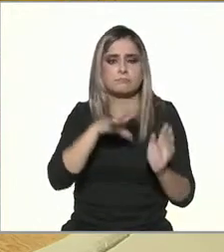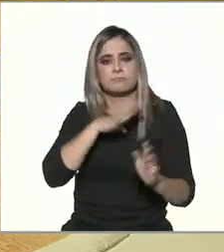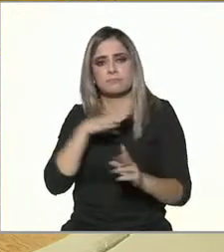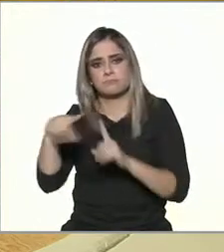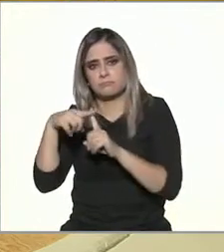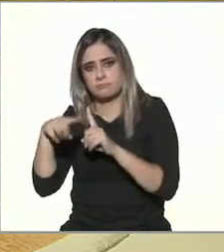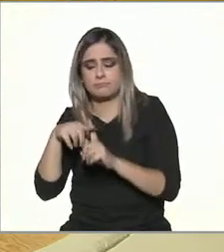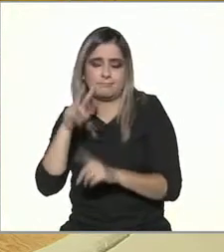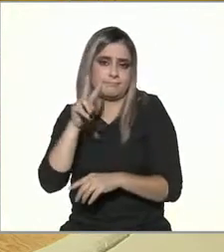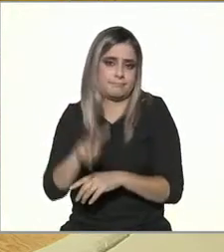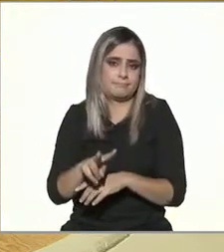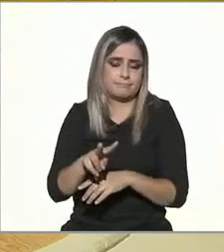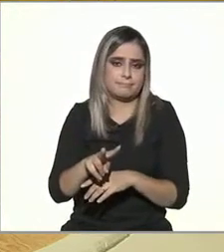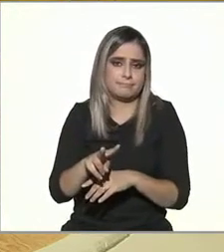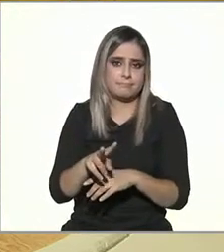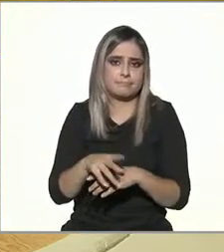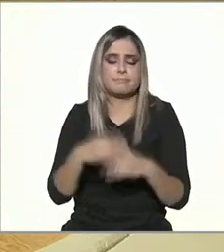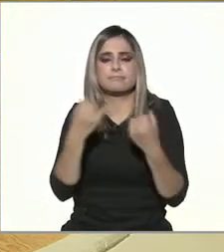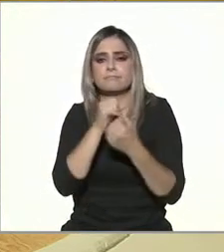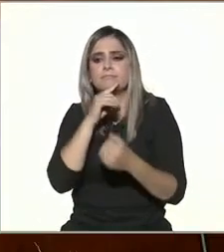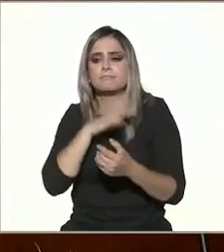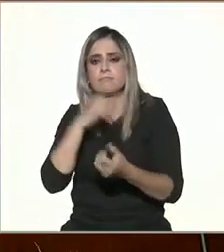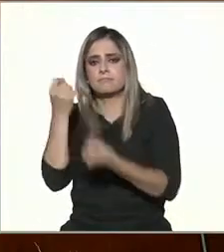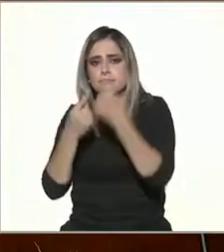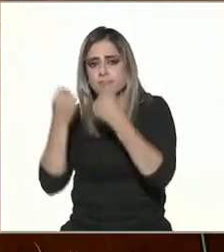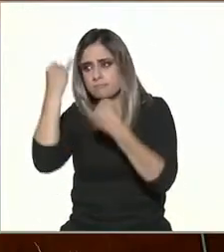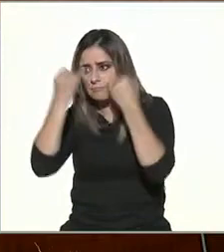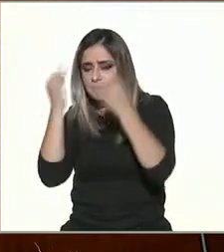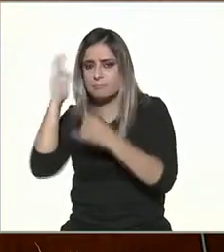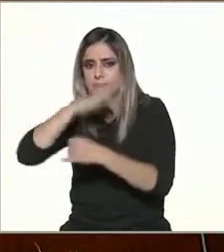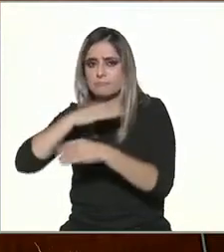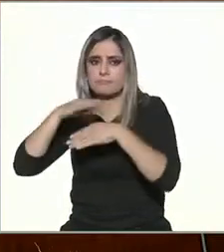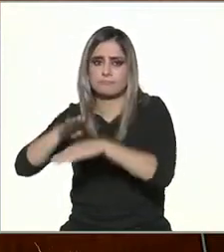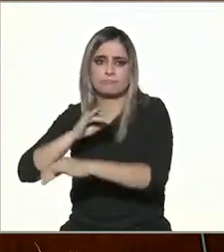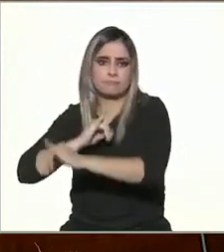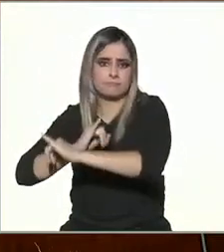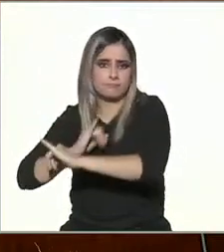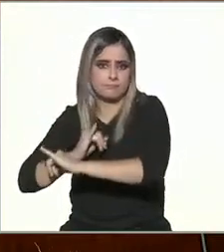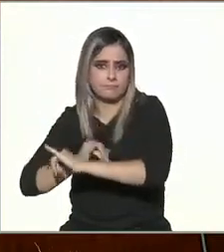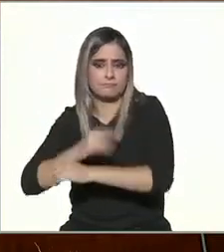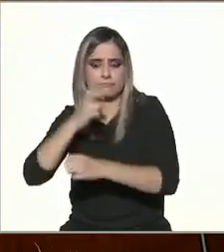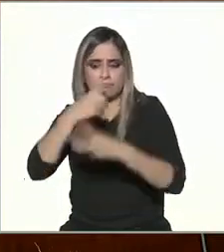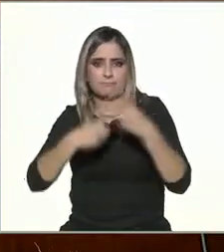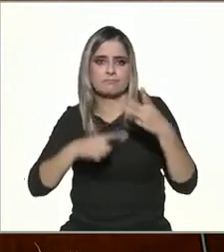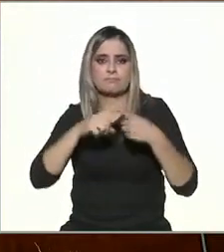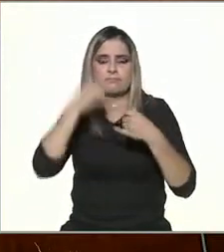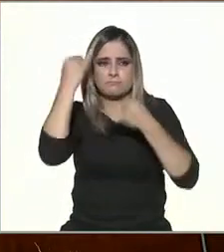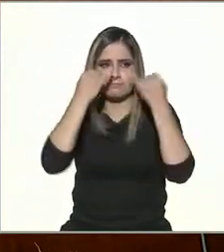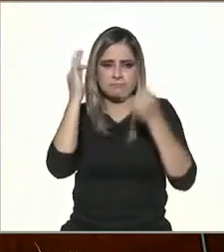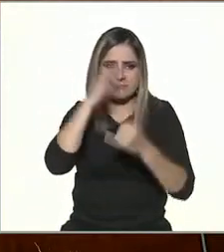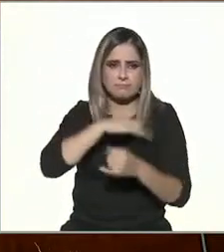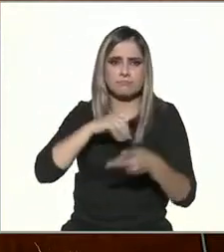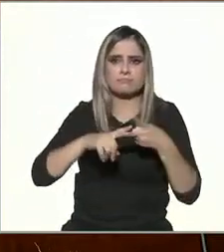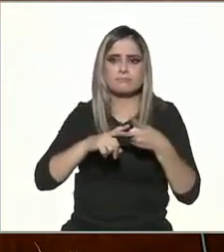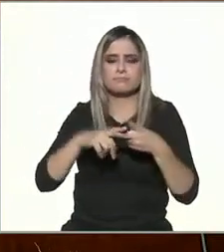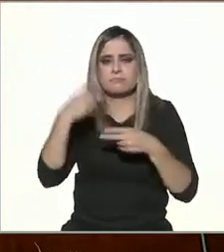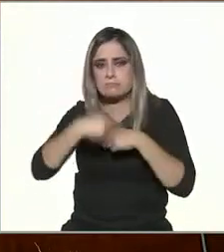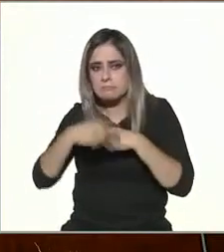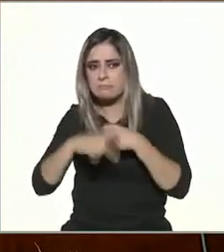porque... y también los mitos. ¿Qué nos puedes decir sobre estos temas? Mitos, riesgos,